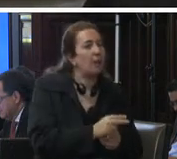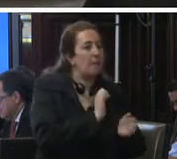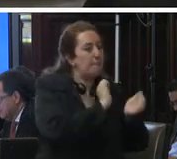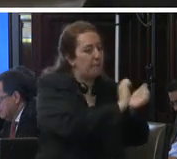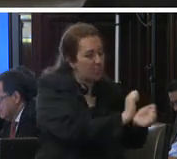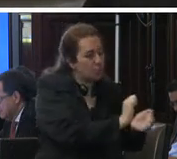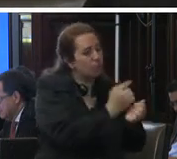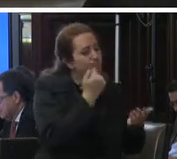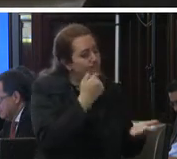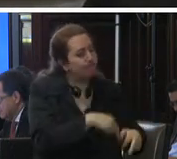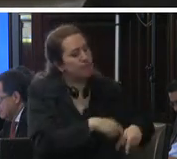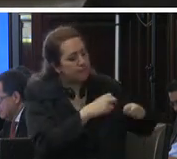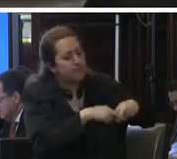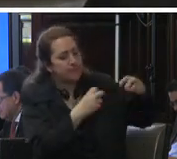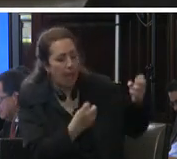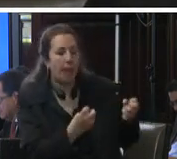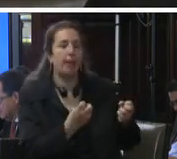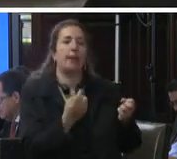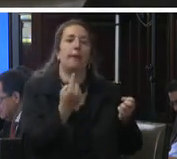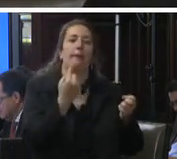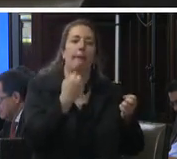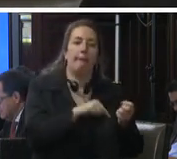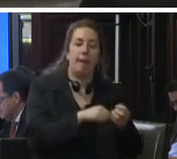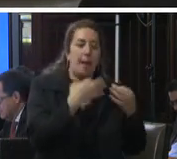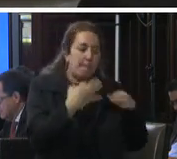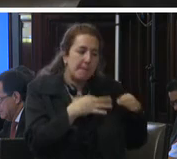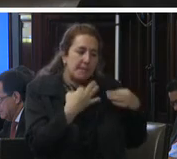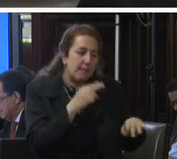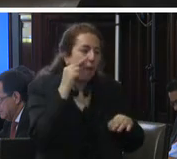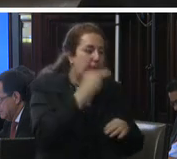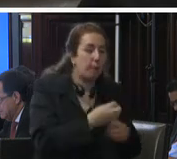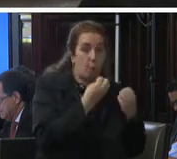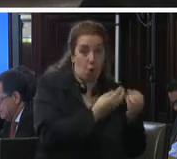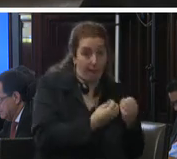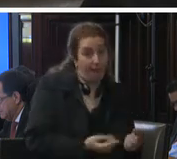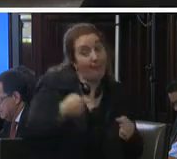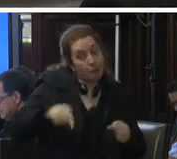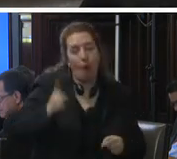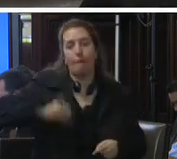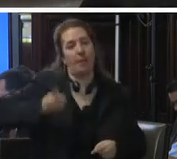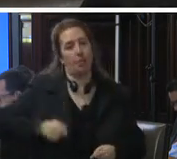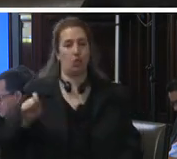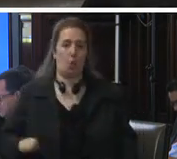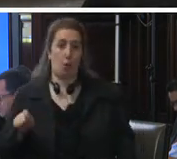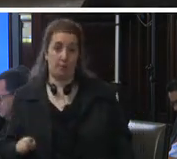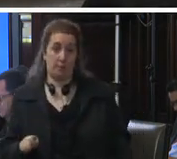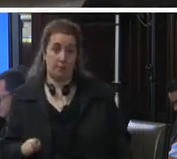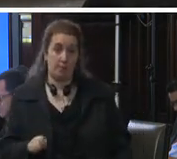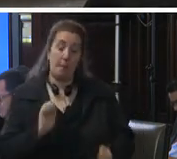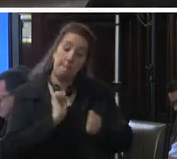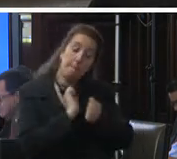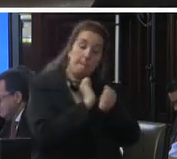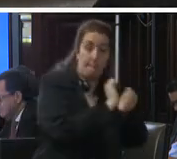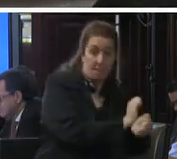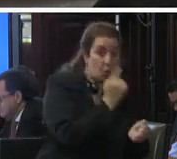de manera general y de la prisión preventiva de forma específica es una obligación de la autoridad judicial la prisión preventiva